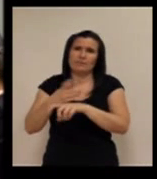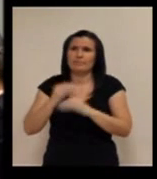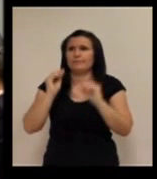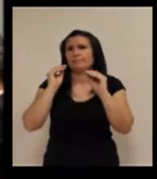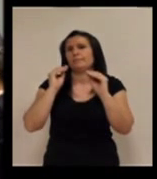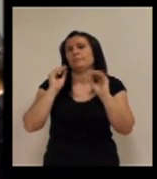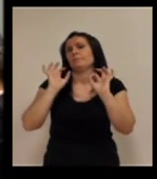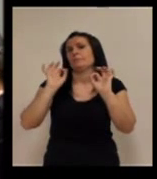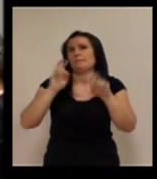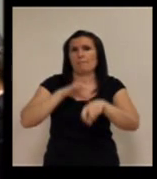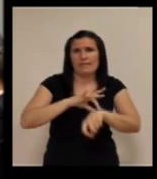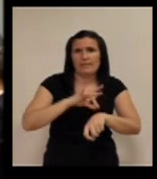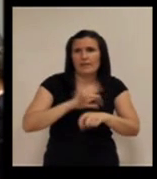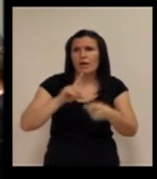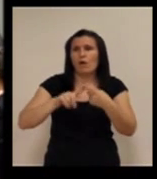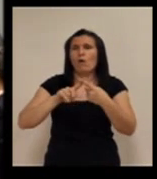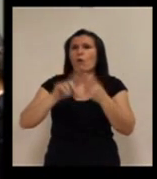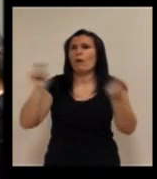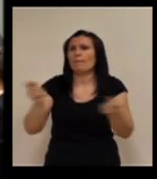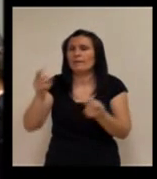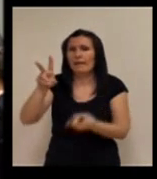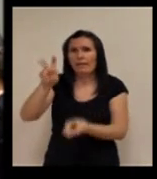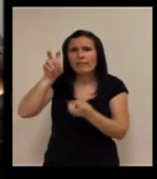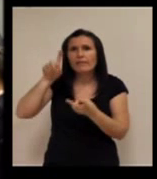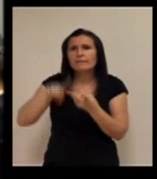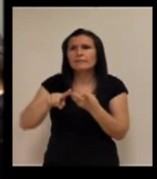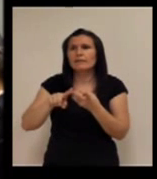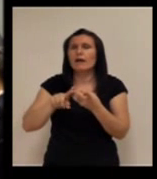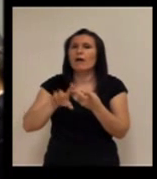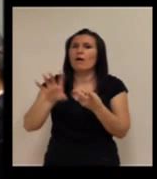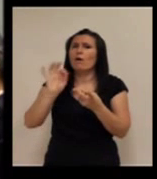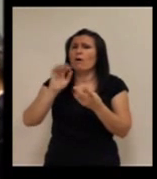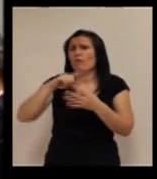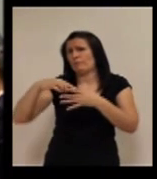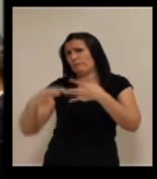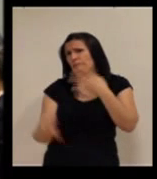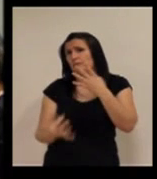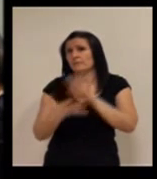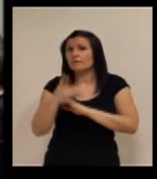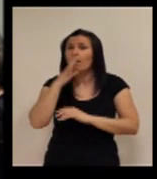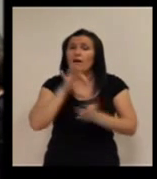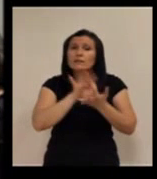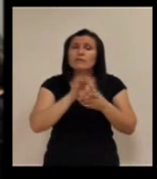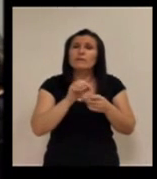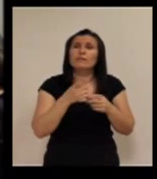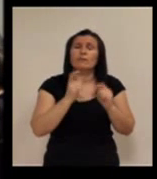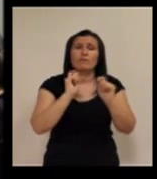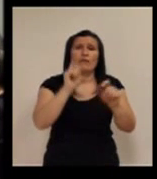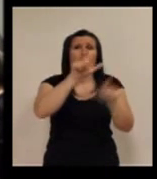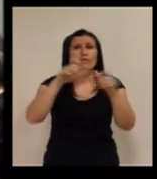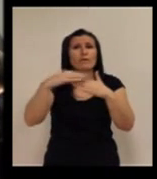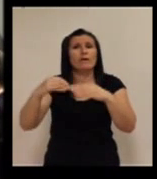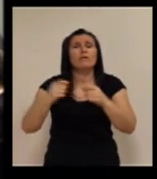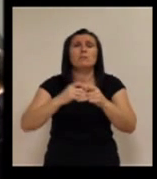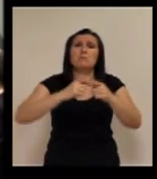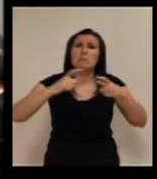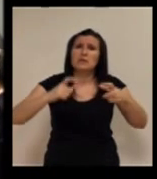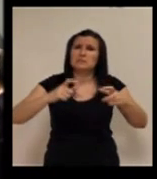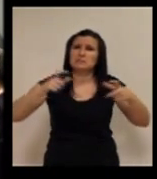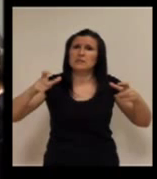cita previa en campaña de Hacienda. No, se pueden, o sea, quiero decir que ahora mismo se han abierto muchos servicios al ciudadano